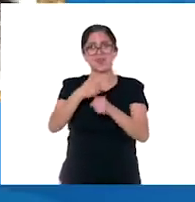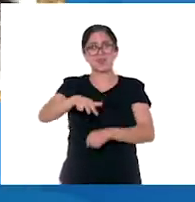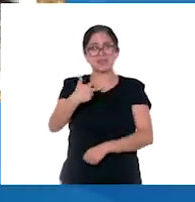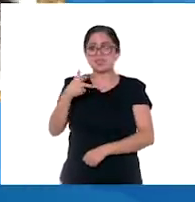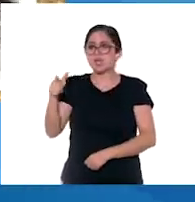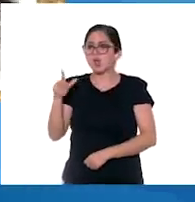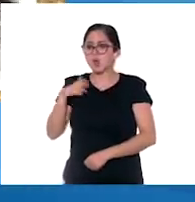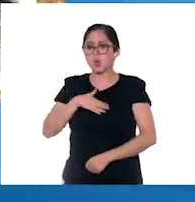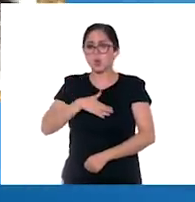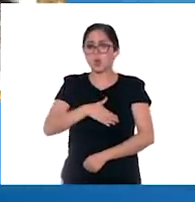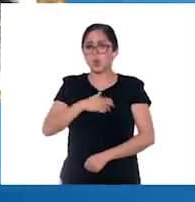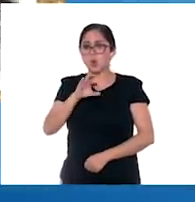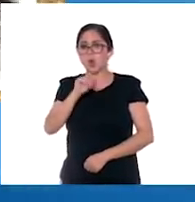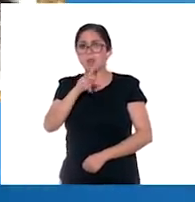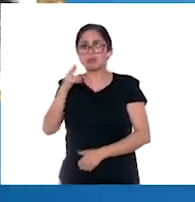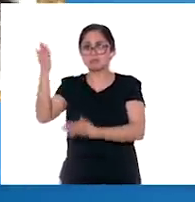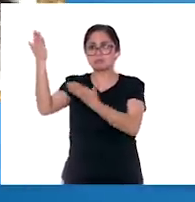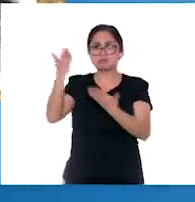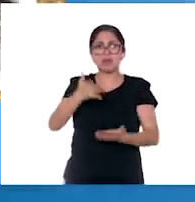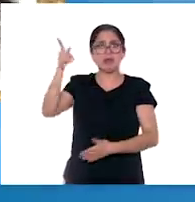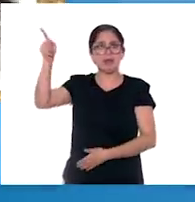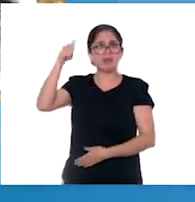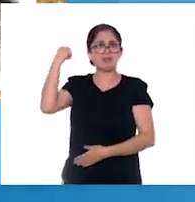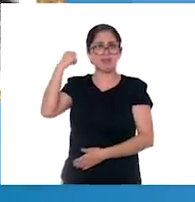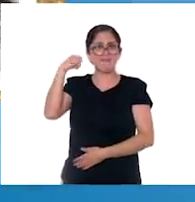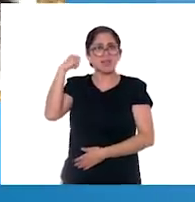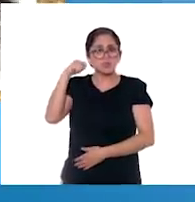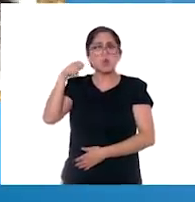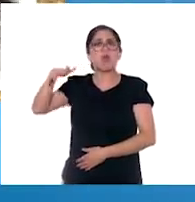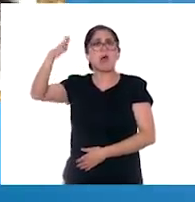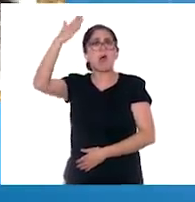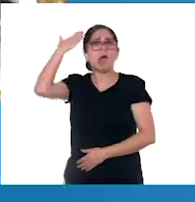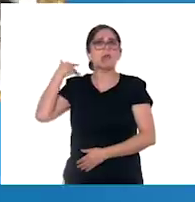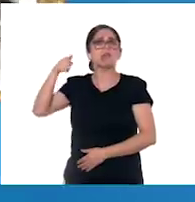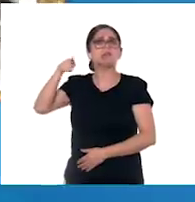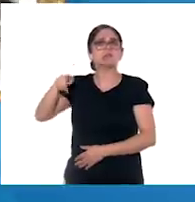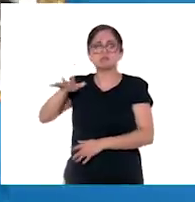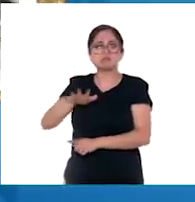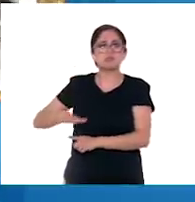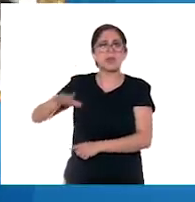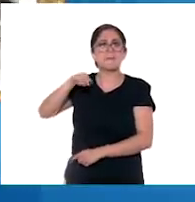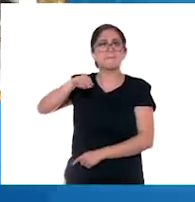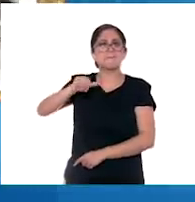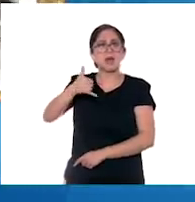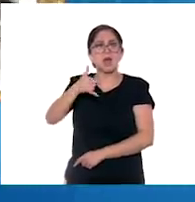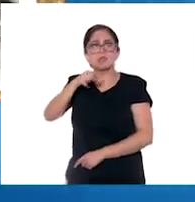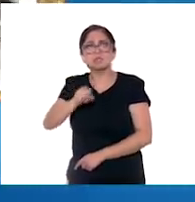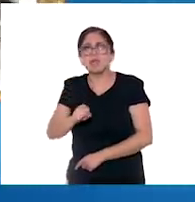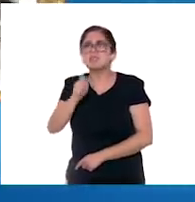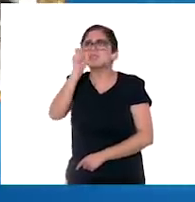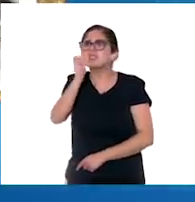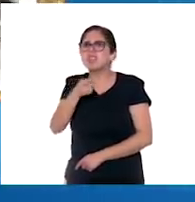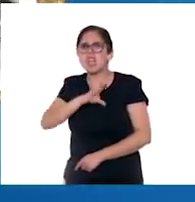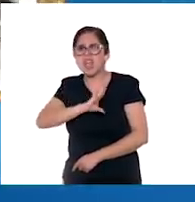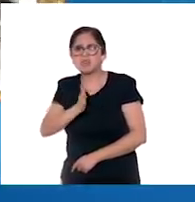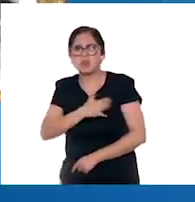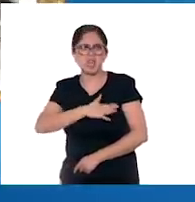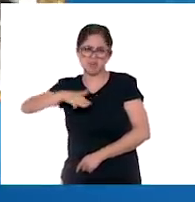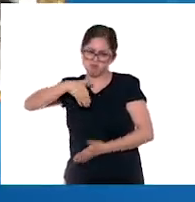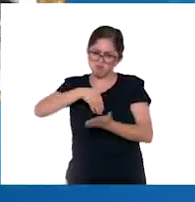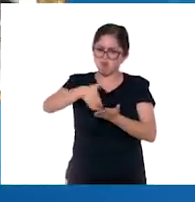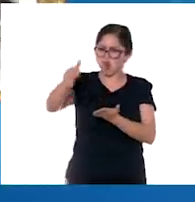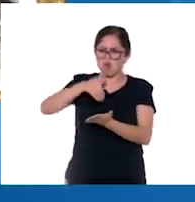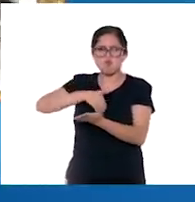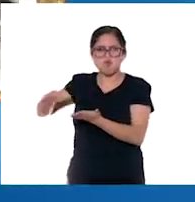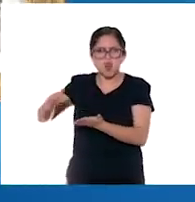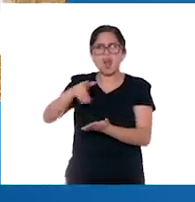Cortés llegó al actual estado de Tabasco, en ese entonces habitado por mayas chontales, quienes intentaron persuadir a los españoles para que abandonaran sus tierras